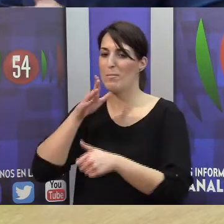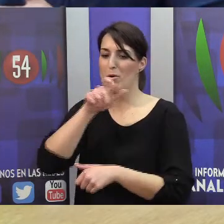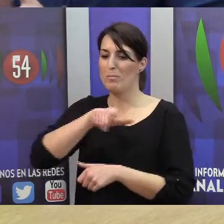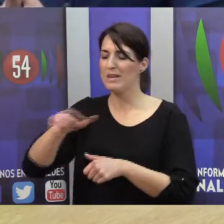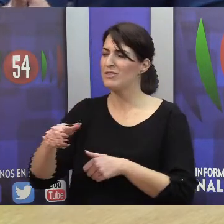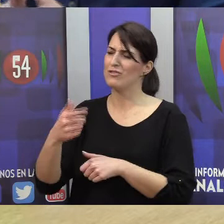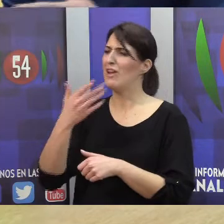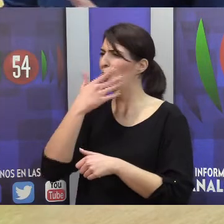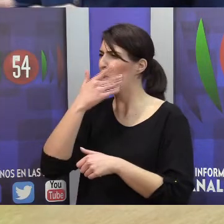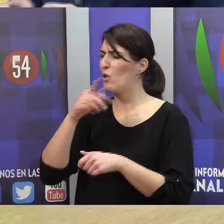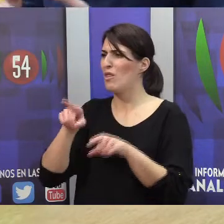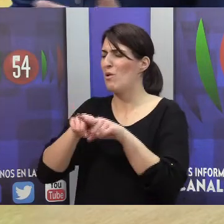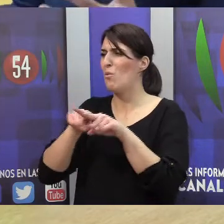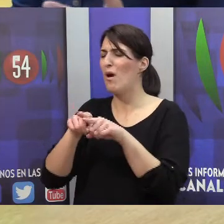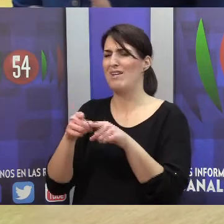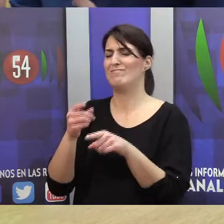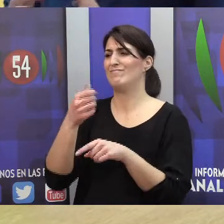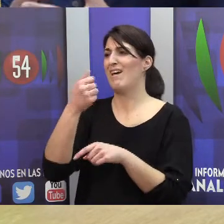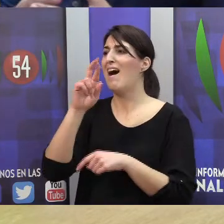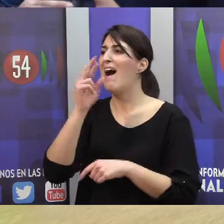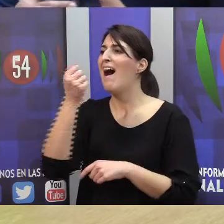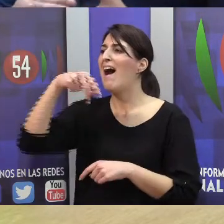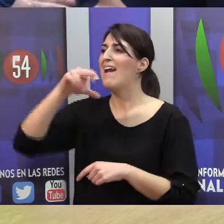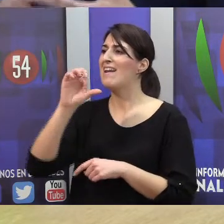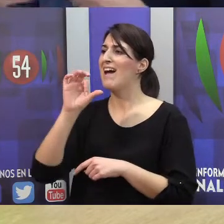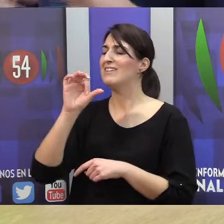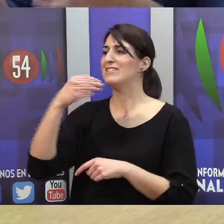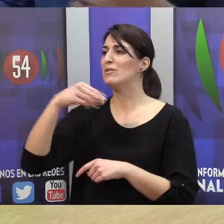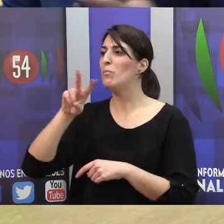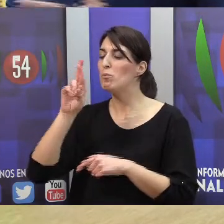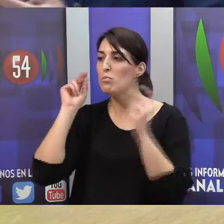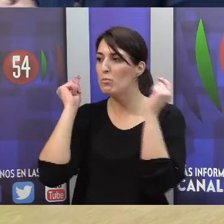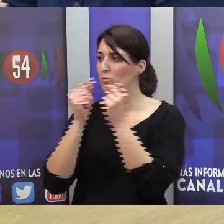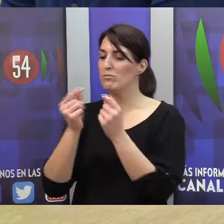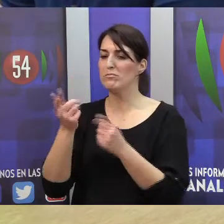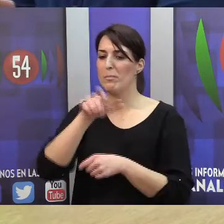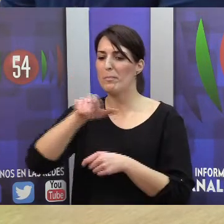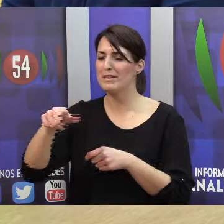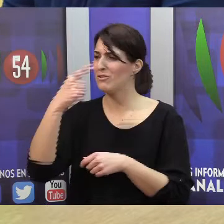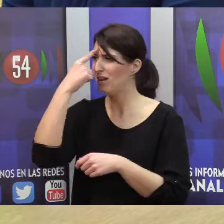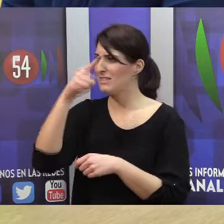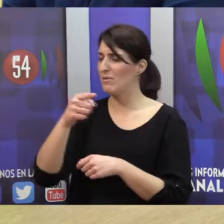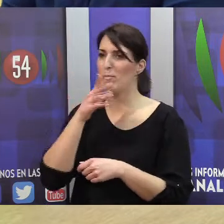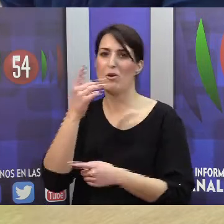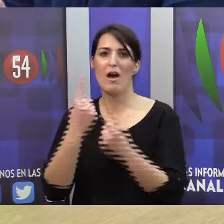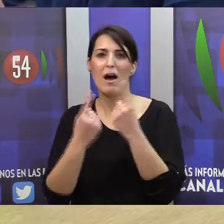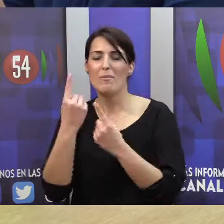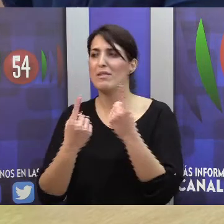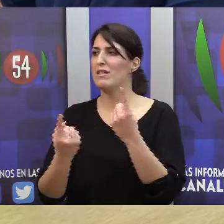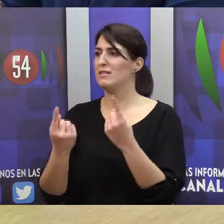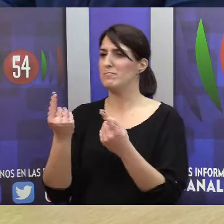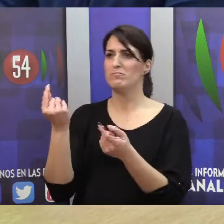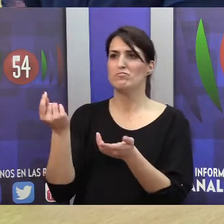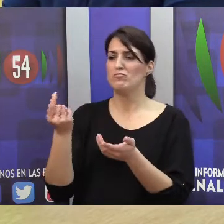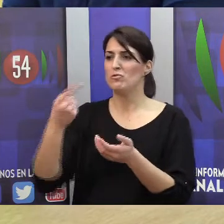siglas, al final la gente ya está familiarizada o por lo menos así nos lo hacen llegar también, cuando en momentos puntuales os